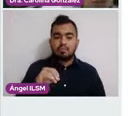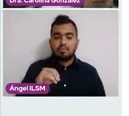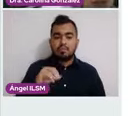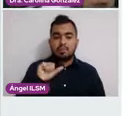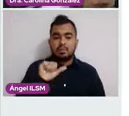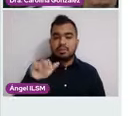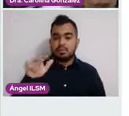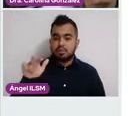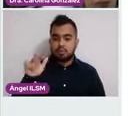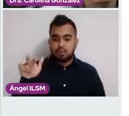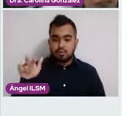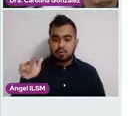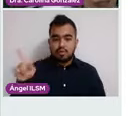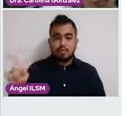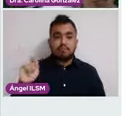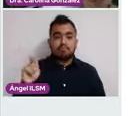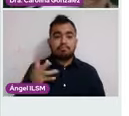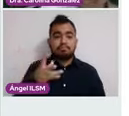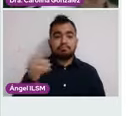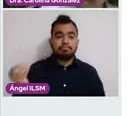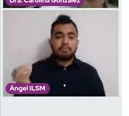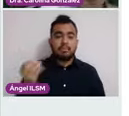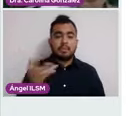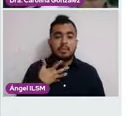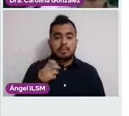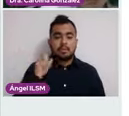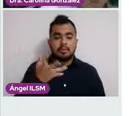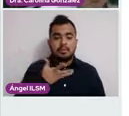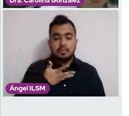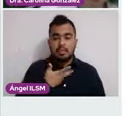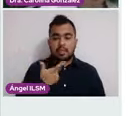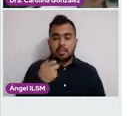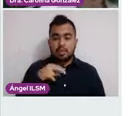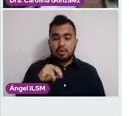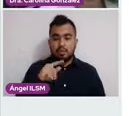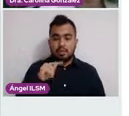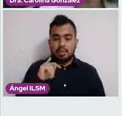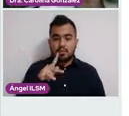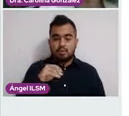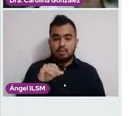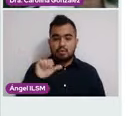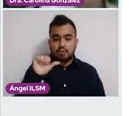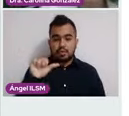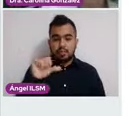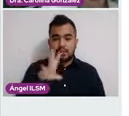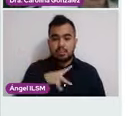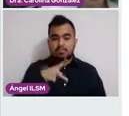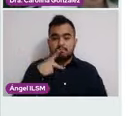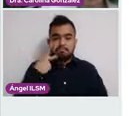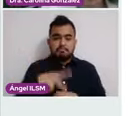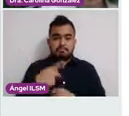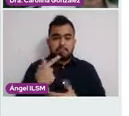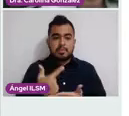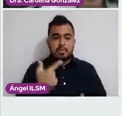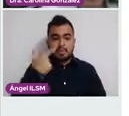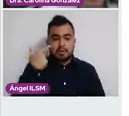Ella salió positivo al genotipo 16. Que es un genotipo de alto riesgo. Siguiente.